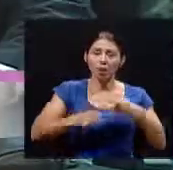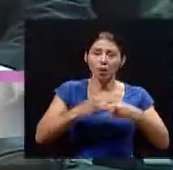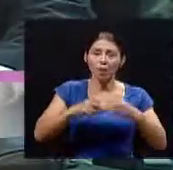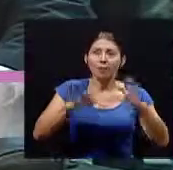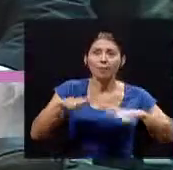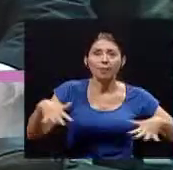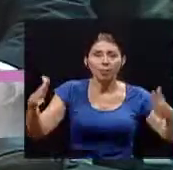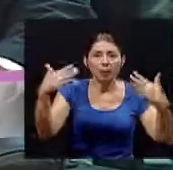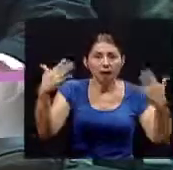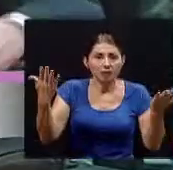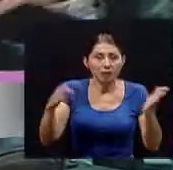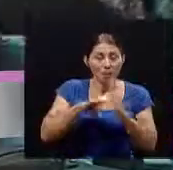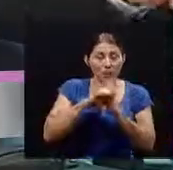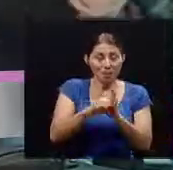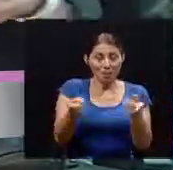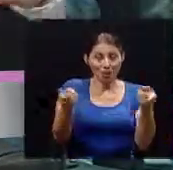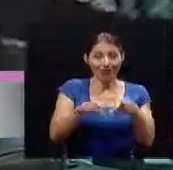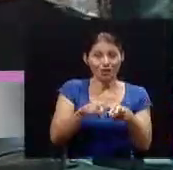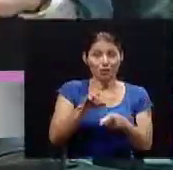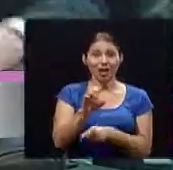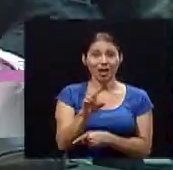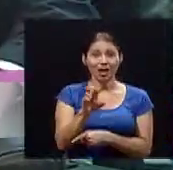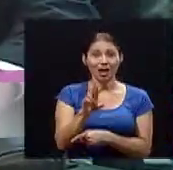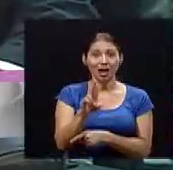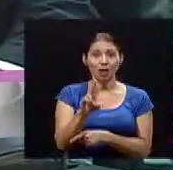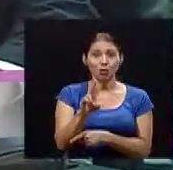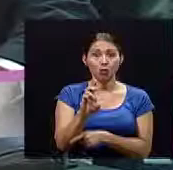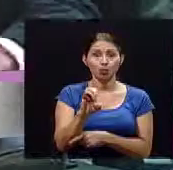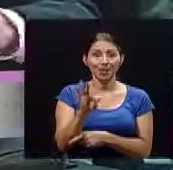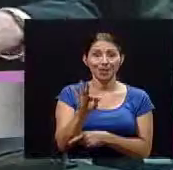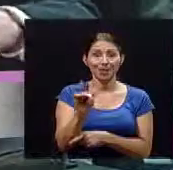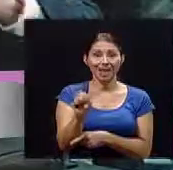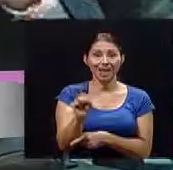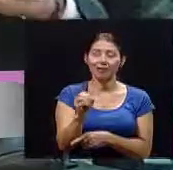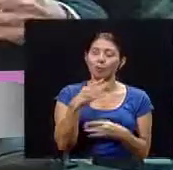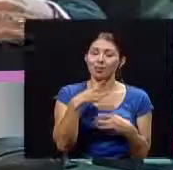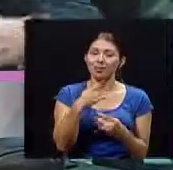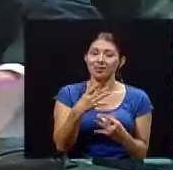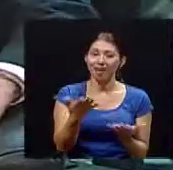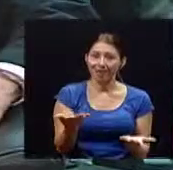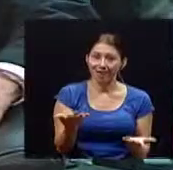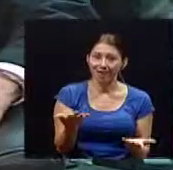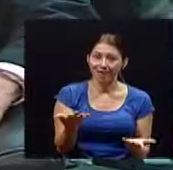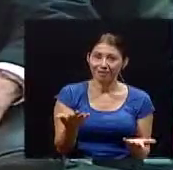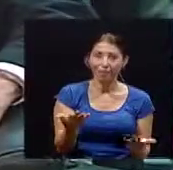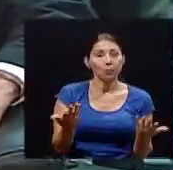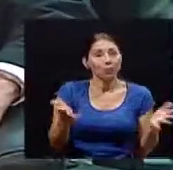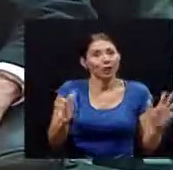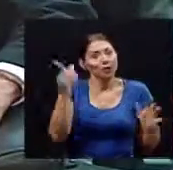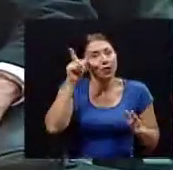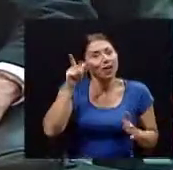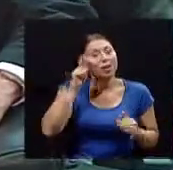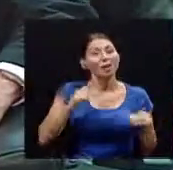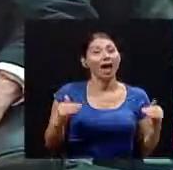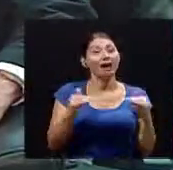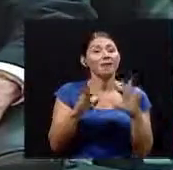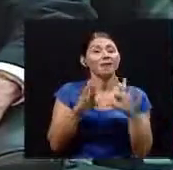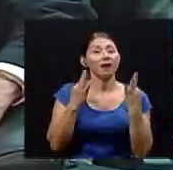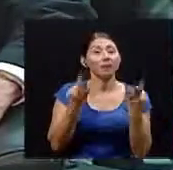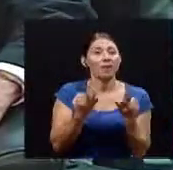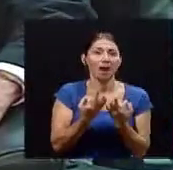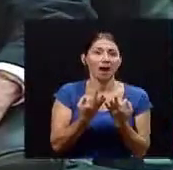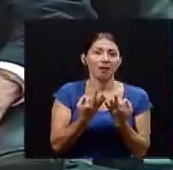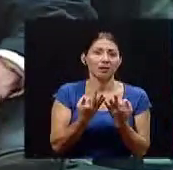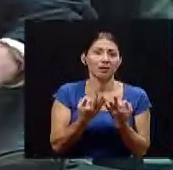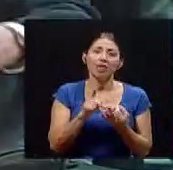ambientales digamos el caso de crucitas es el caso más interesante bueno a nivel obviamente familiar los hábitos